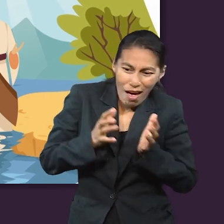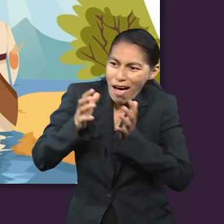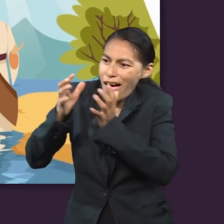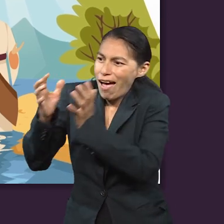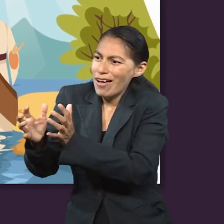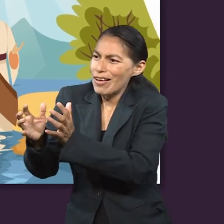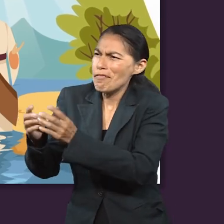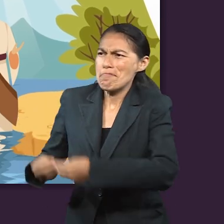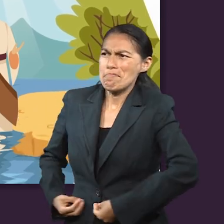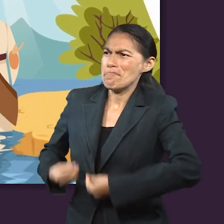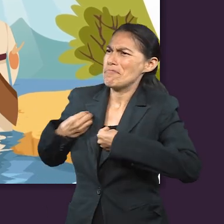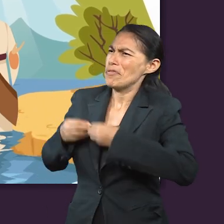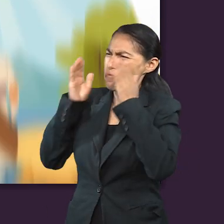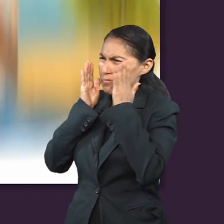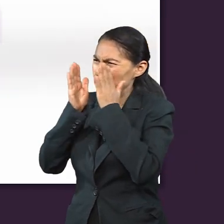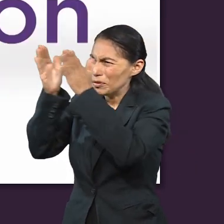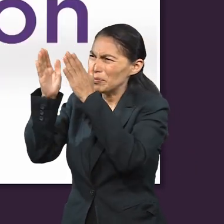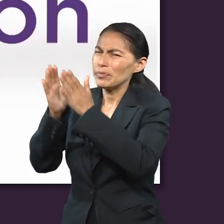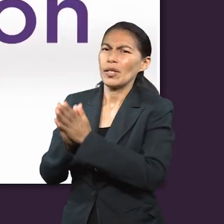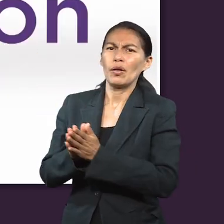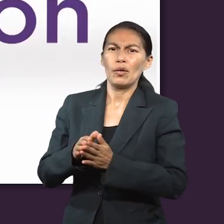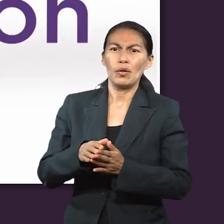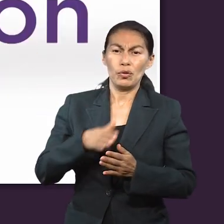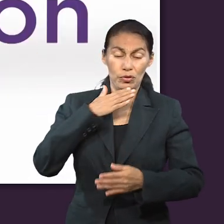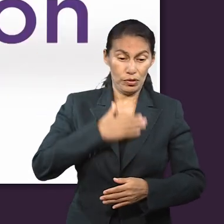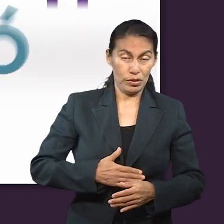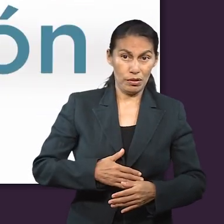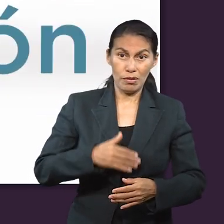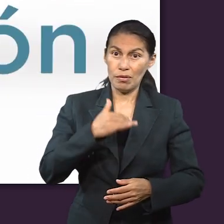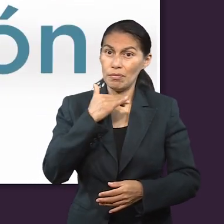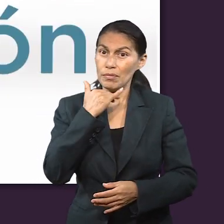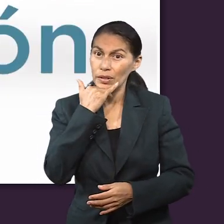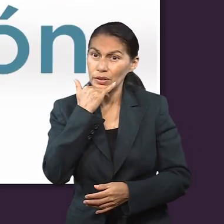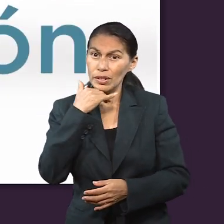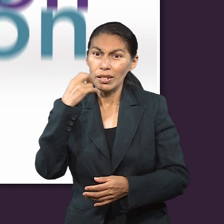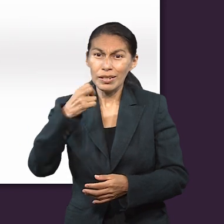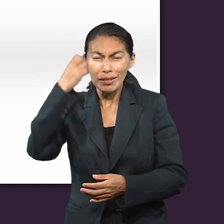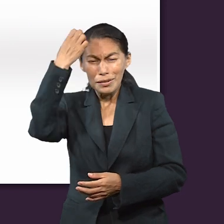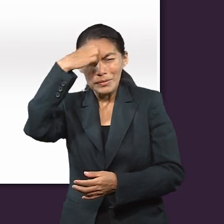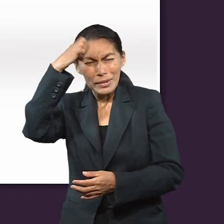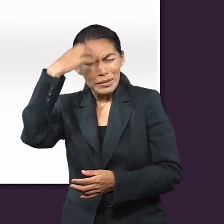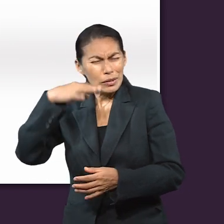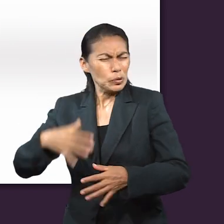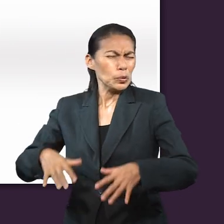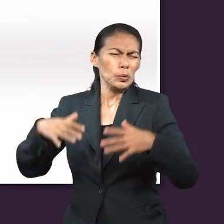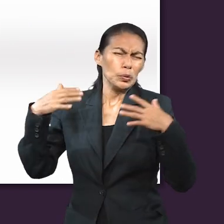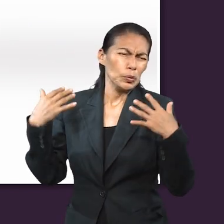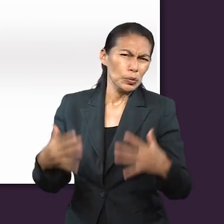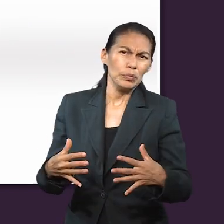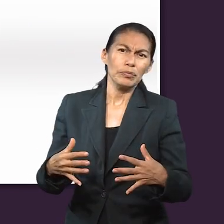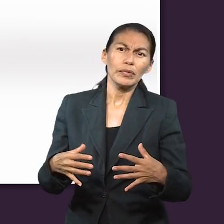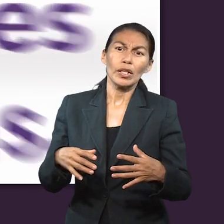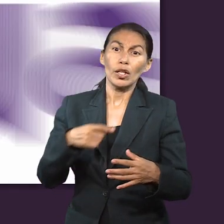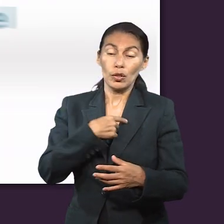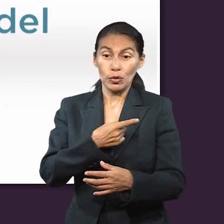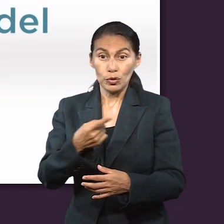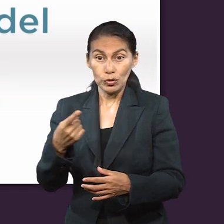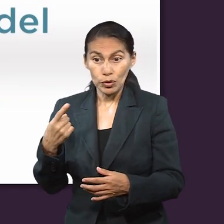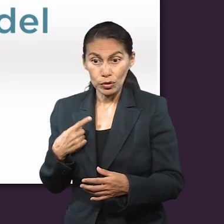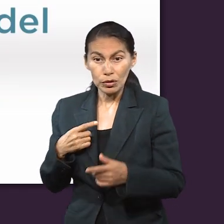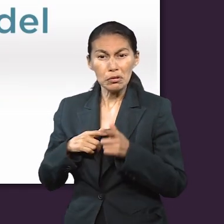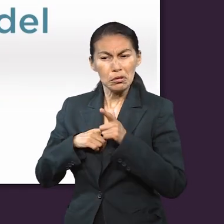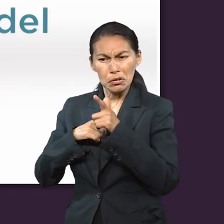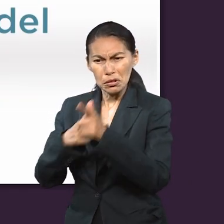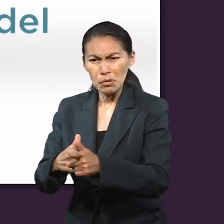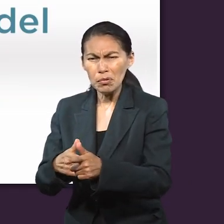para Dios y vivimos para Dios. La justificación y el perdón son declaraciones y experiencias espirituales profundas, pero luego